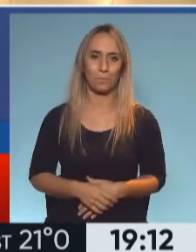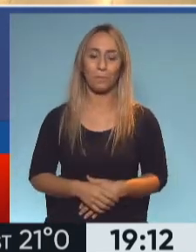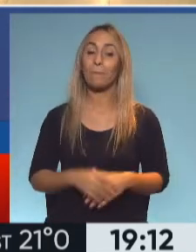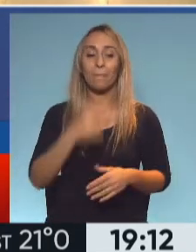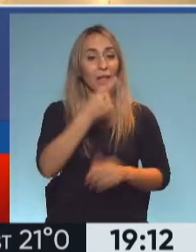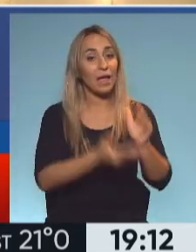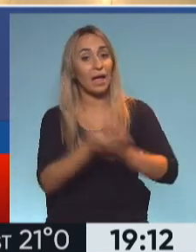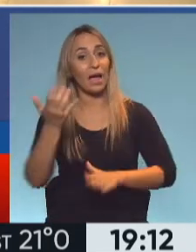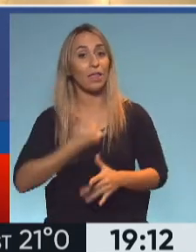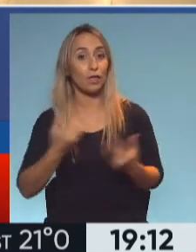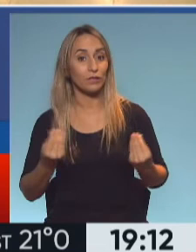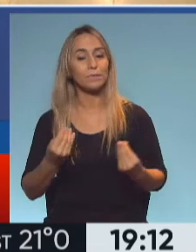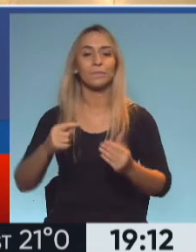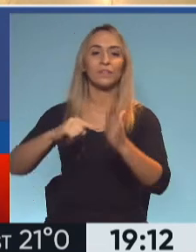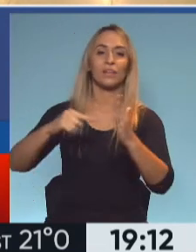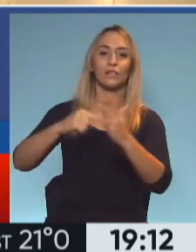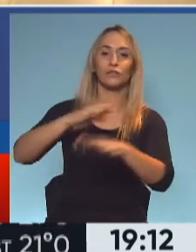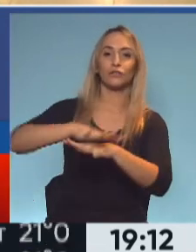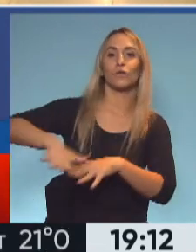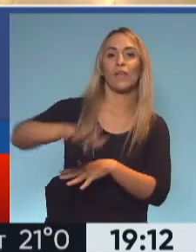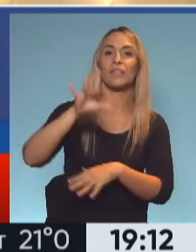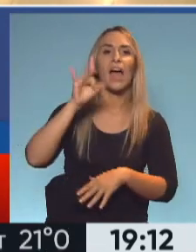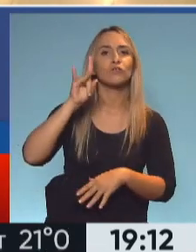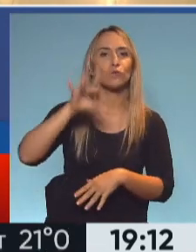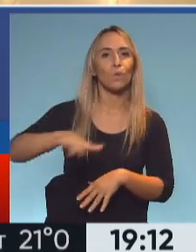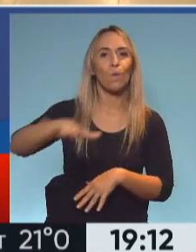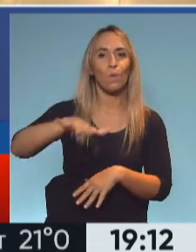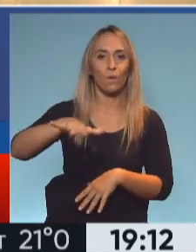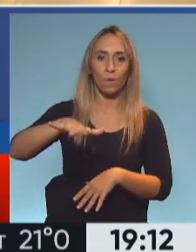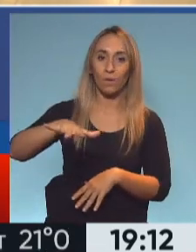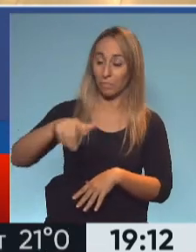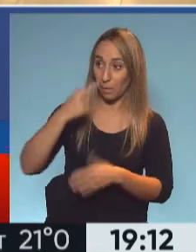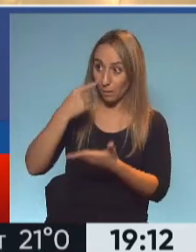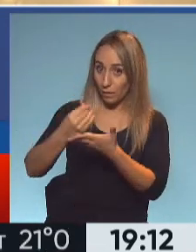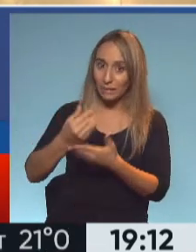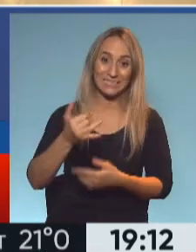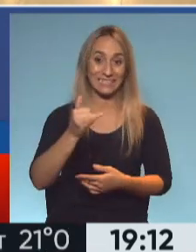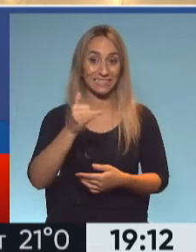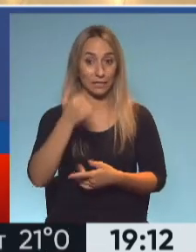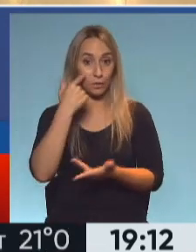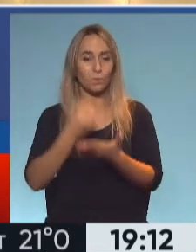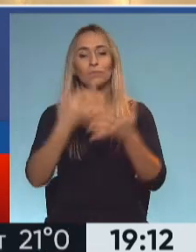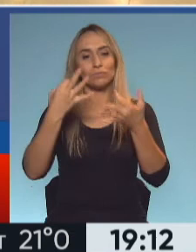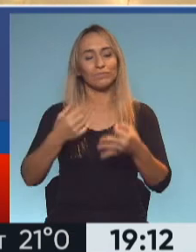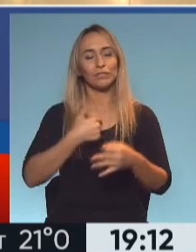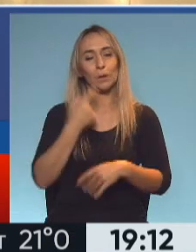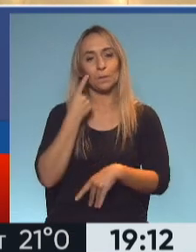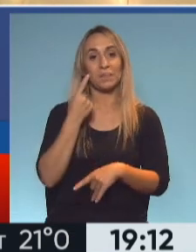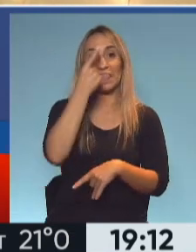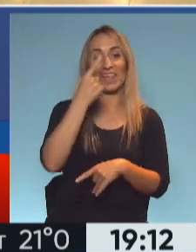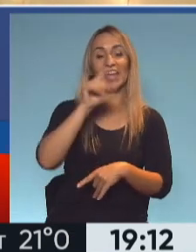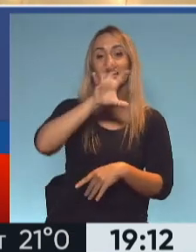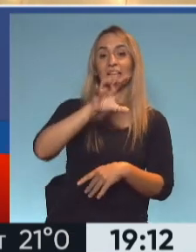Vamos para la ciudad azul. ¿Azul? ¿Sos de ahí? Sí, vivimos ahí. Somos de resistencia. Venimos de resistencia, pero